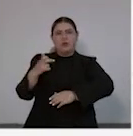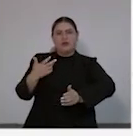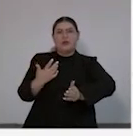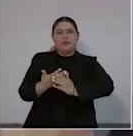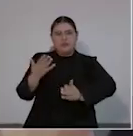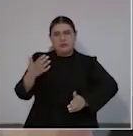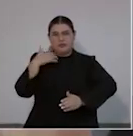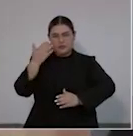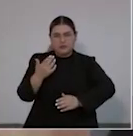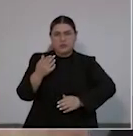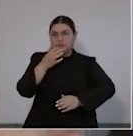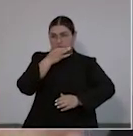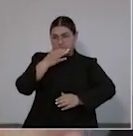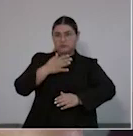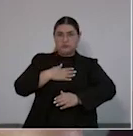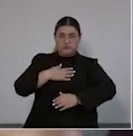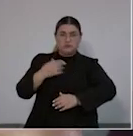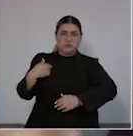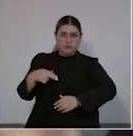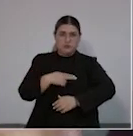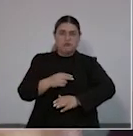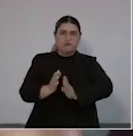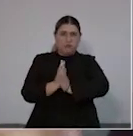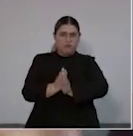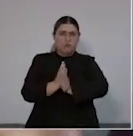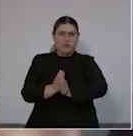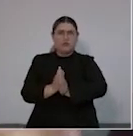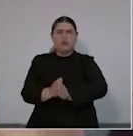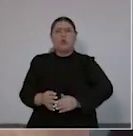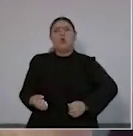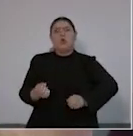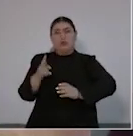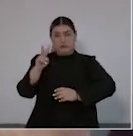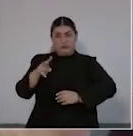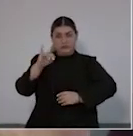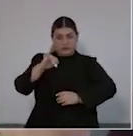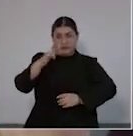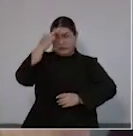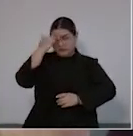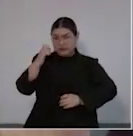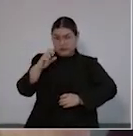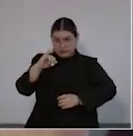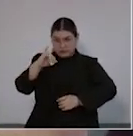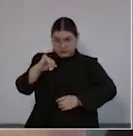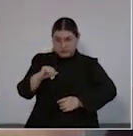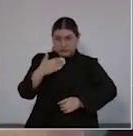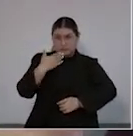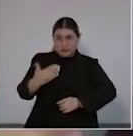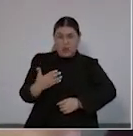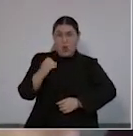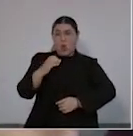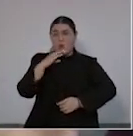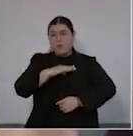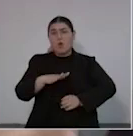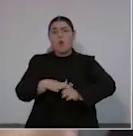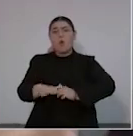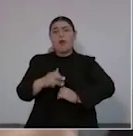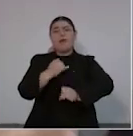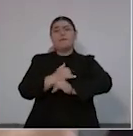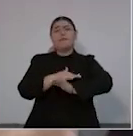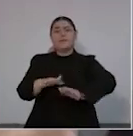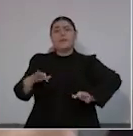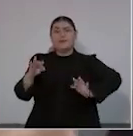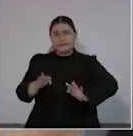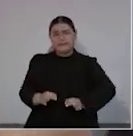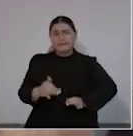pues queremos que nos diga y que nos amplíe qué tanta razón tiene el doctor o cuál sería la información. Y